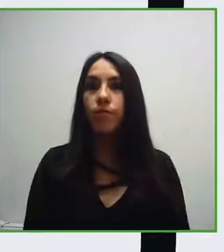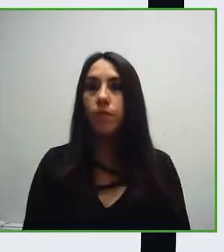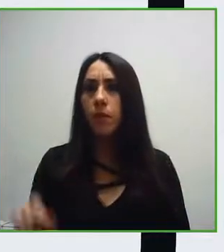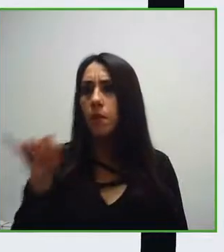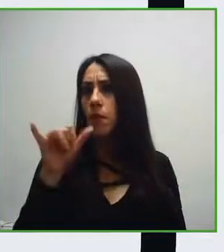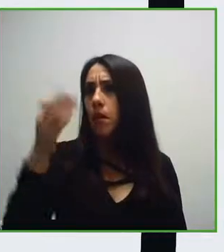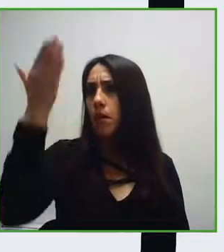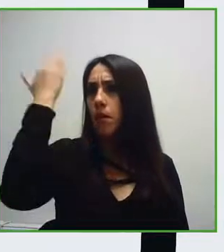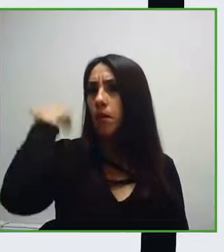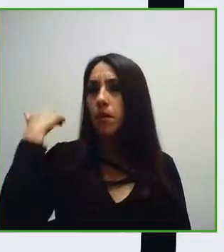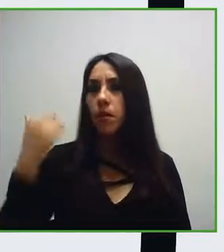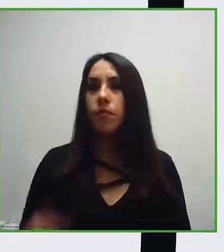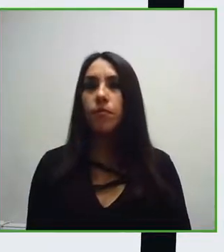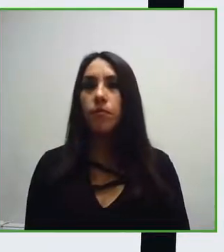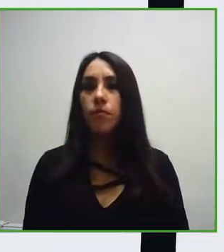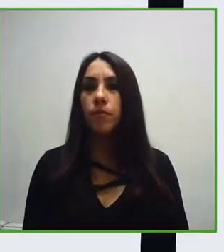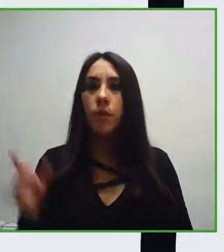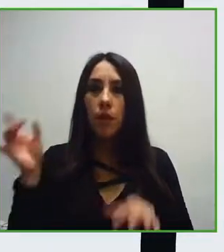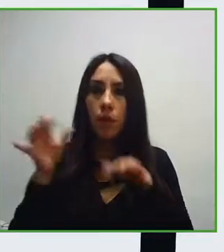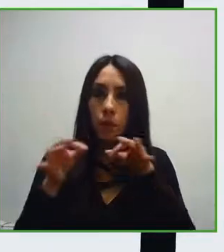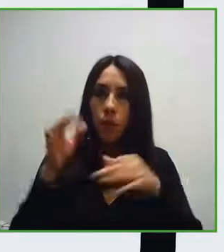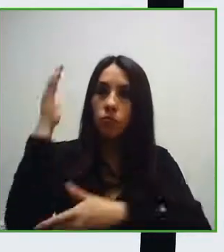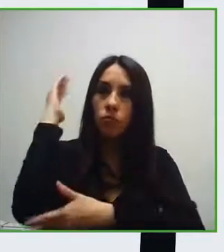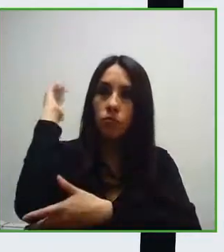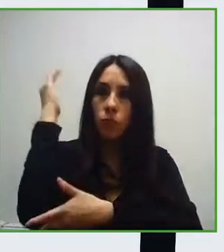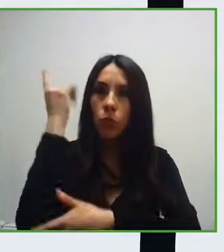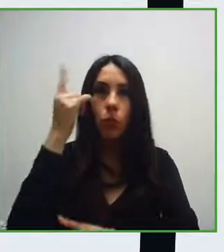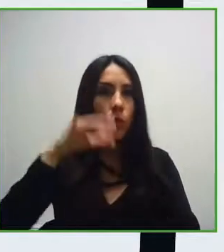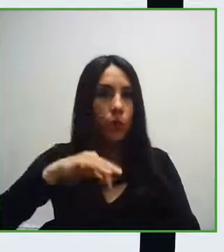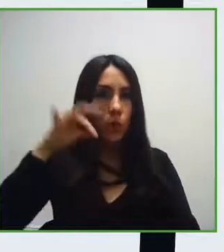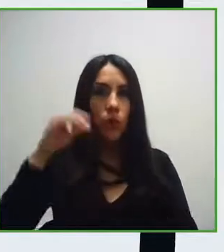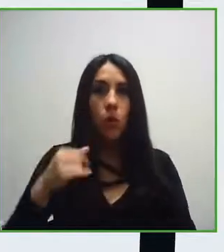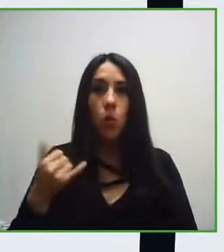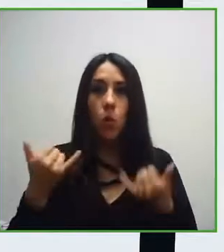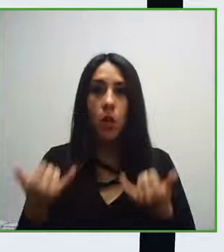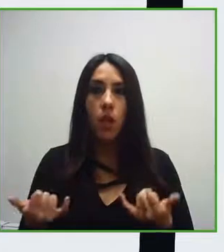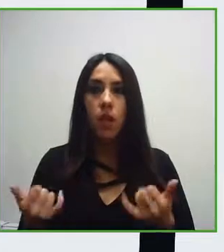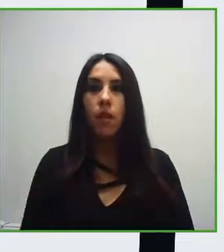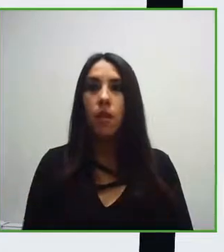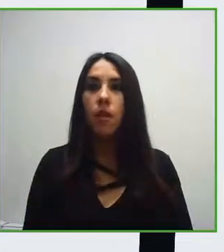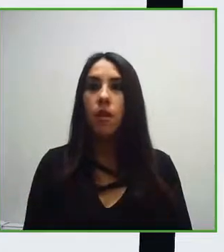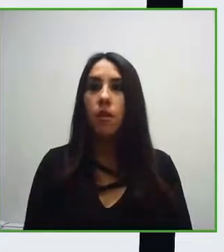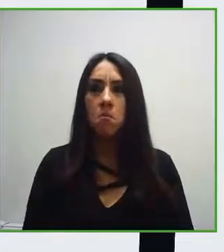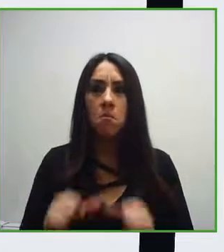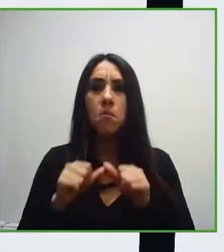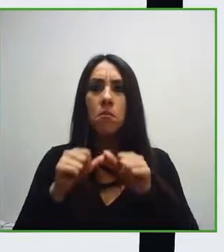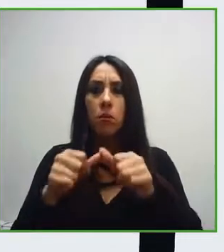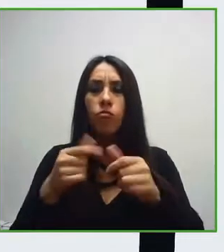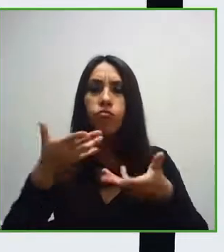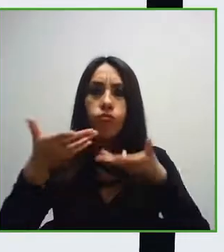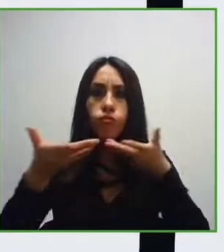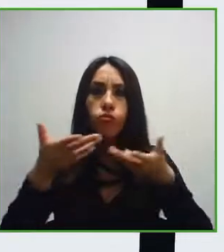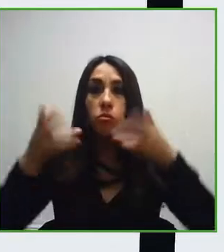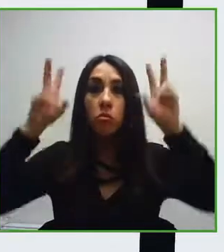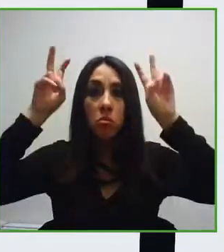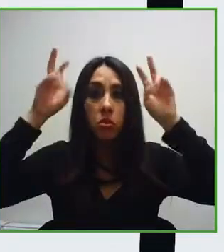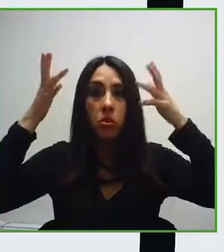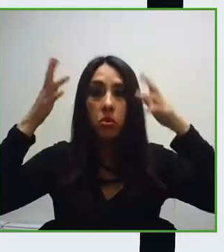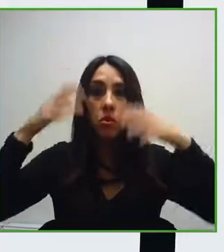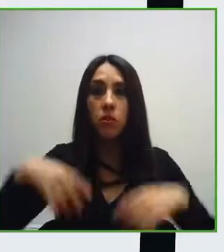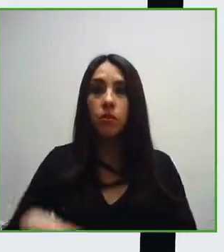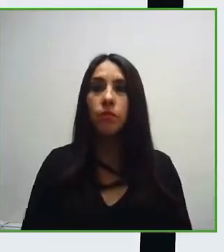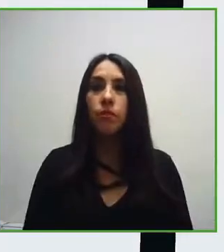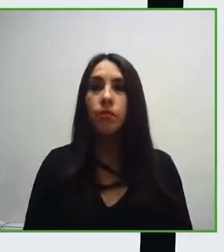recién, seguiremos conversando sobre el tema en nuestra próxima sesión, Tecnologías de vanguardia para la inclusión.